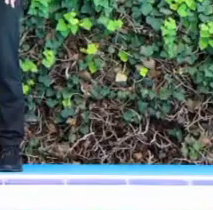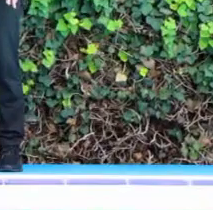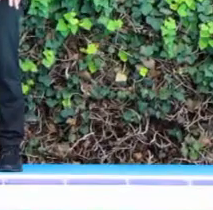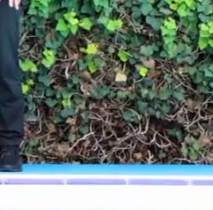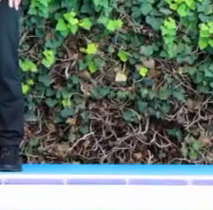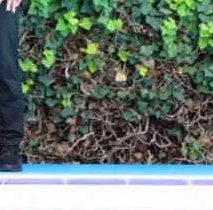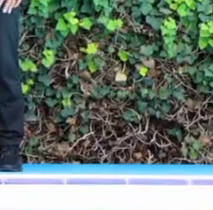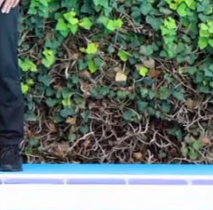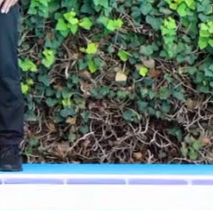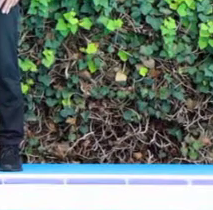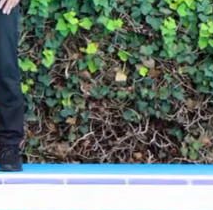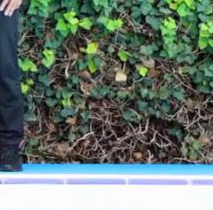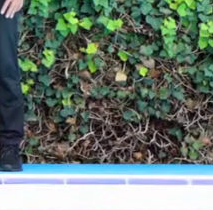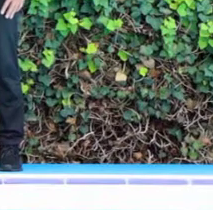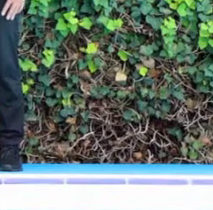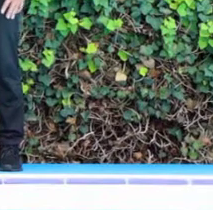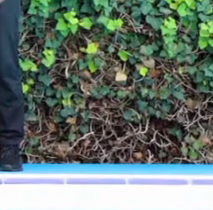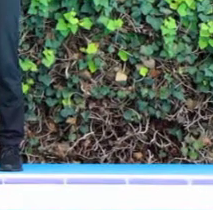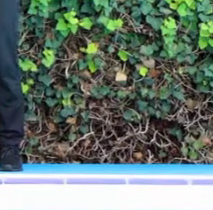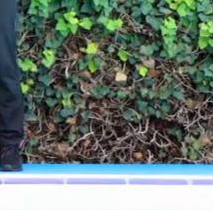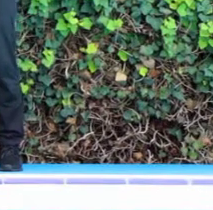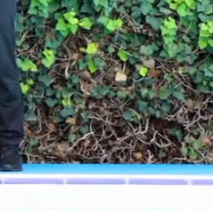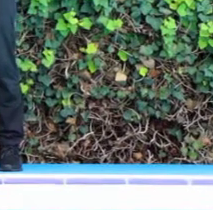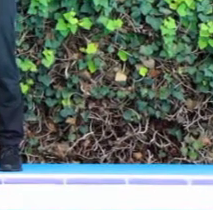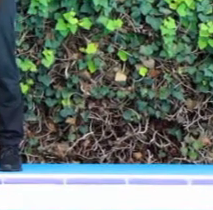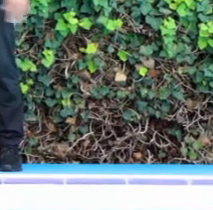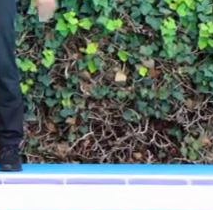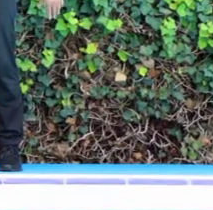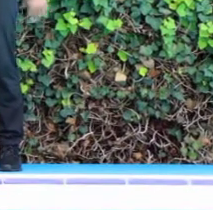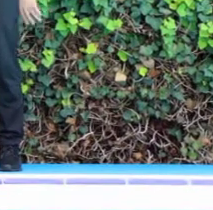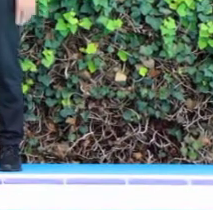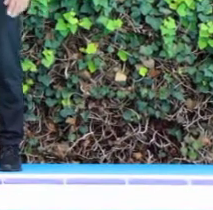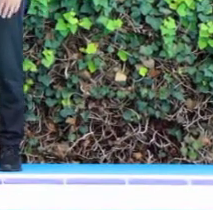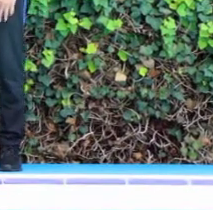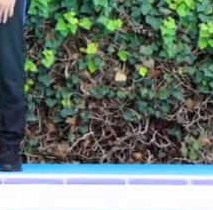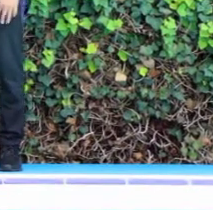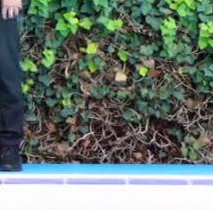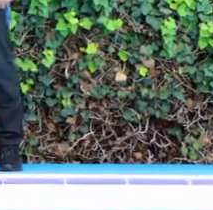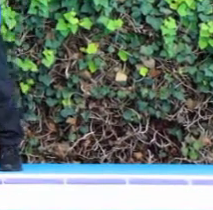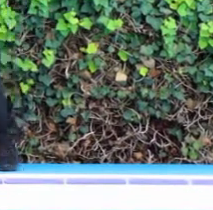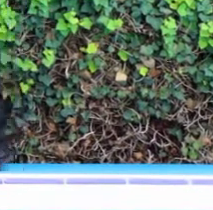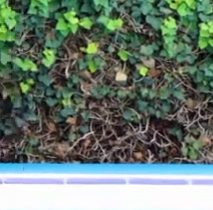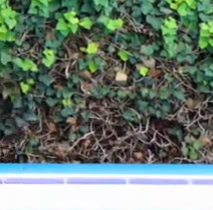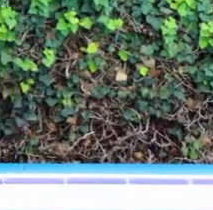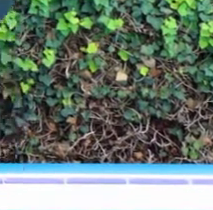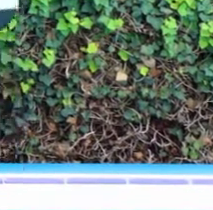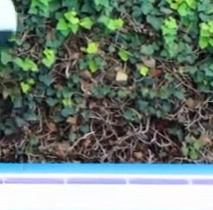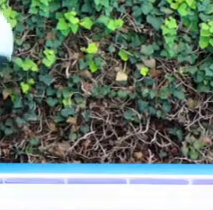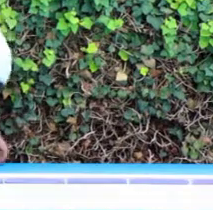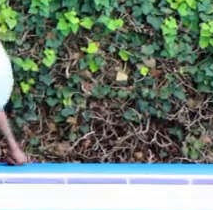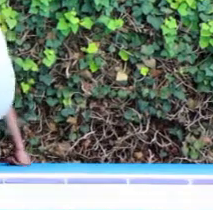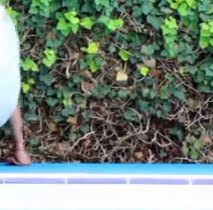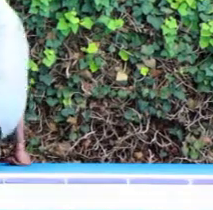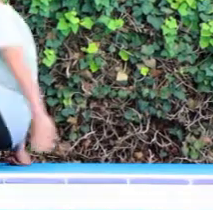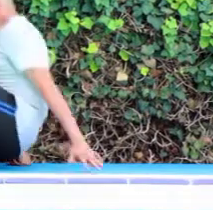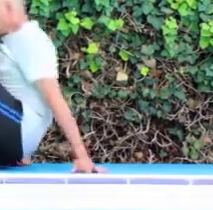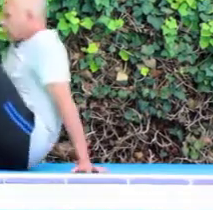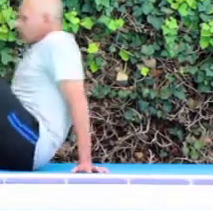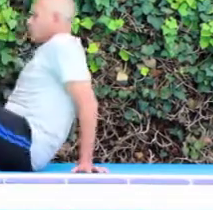tratando de evitar que nuestros talones peguen en el suelo. ¿Sí? Nos acostamos. De ahí.